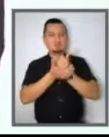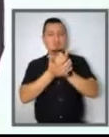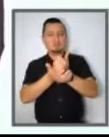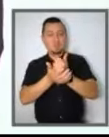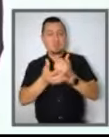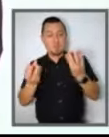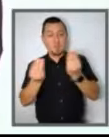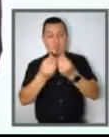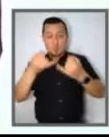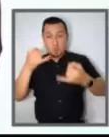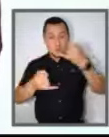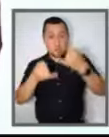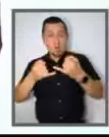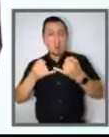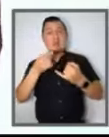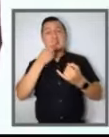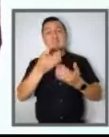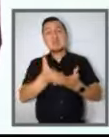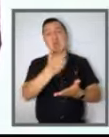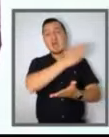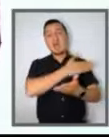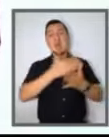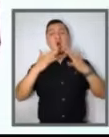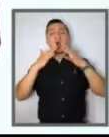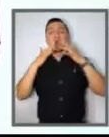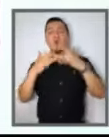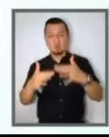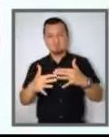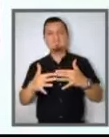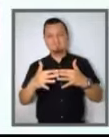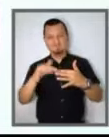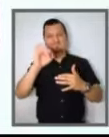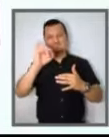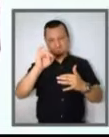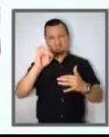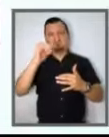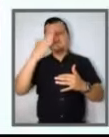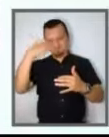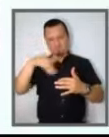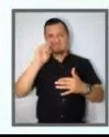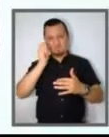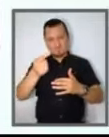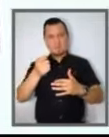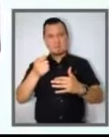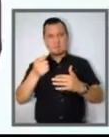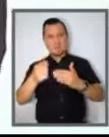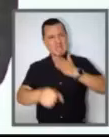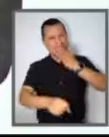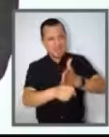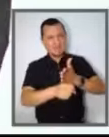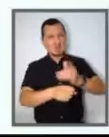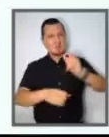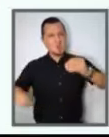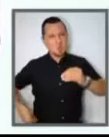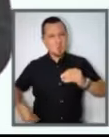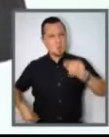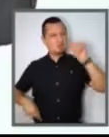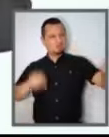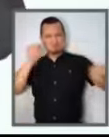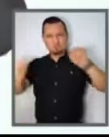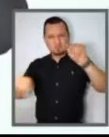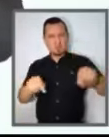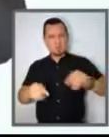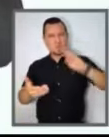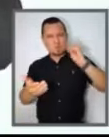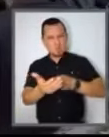desaparezcan los instrumentos que permitían hacer un uso eficaz de los recursos para atender agendas muy puntuales. Porque